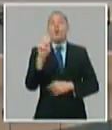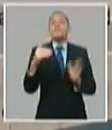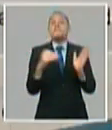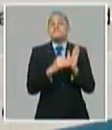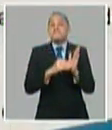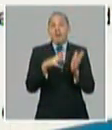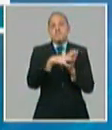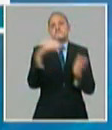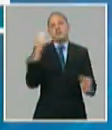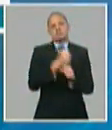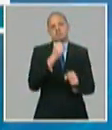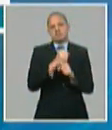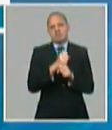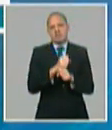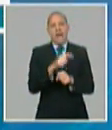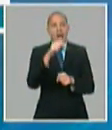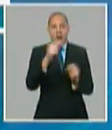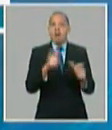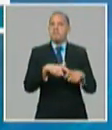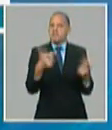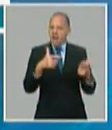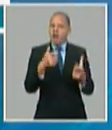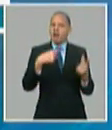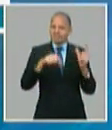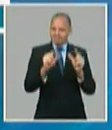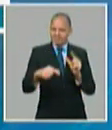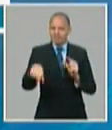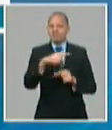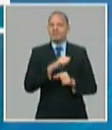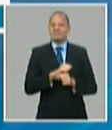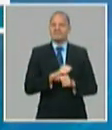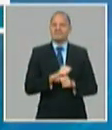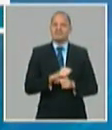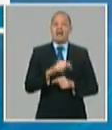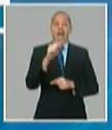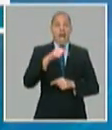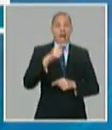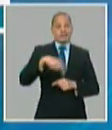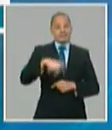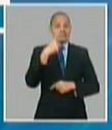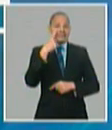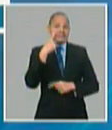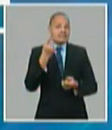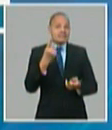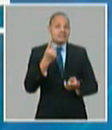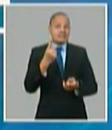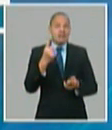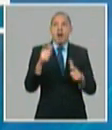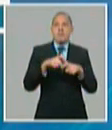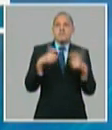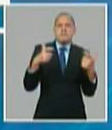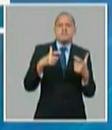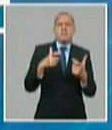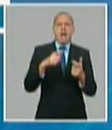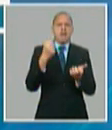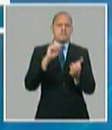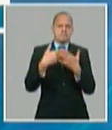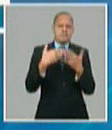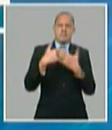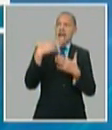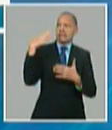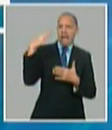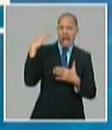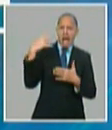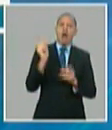presentes empresas de 21 países y 11 multinacionales se ha venido consolidando la zona